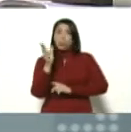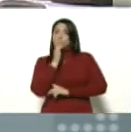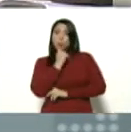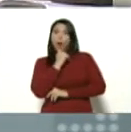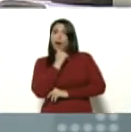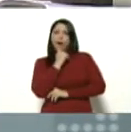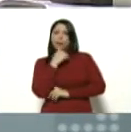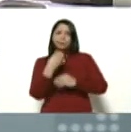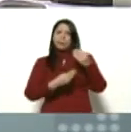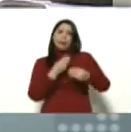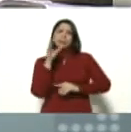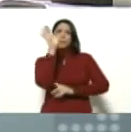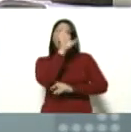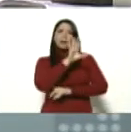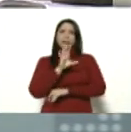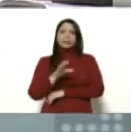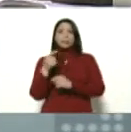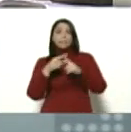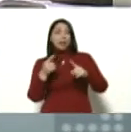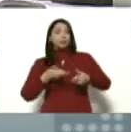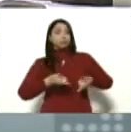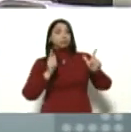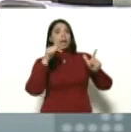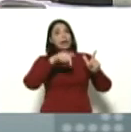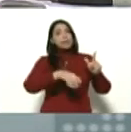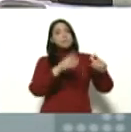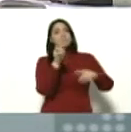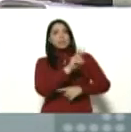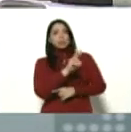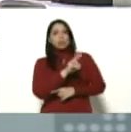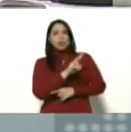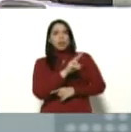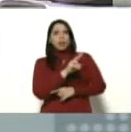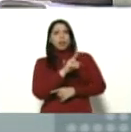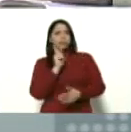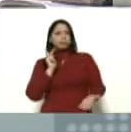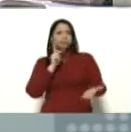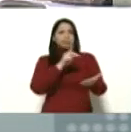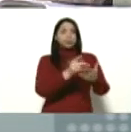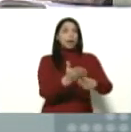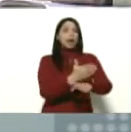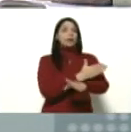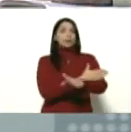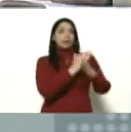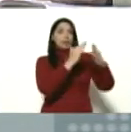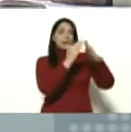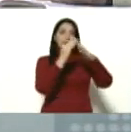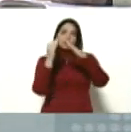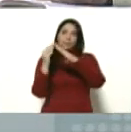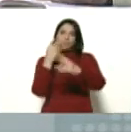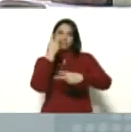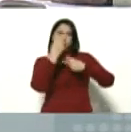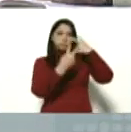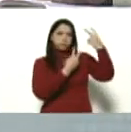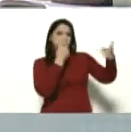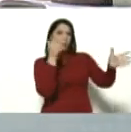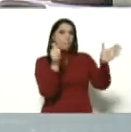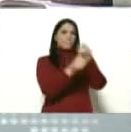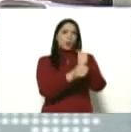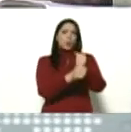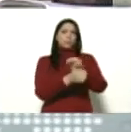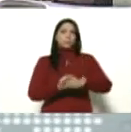en otros países, pero que aquí ha permitido justamente llegar directo tempranamente al caso a través de la detección